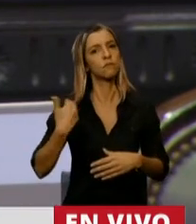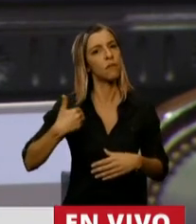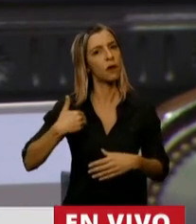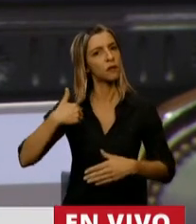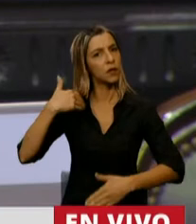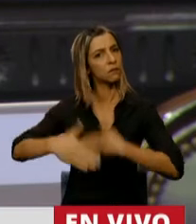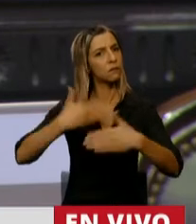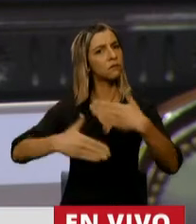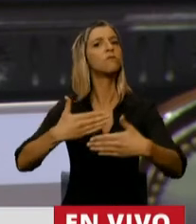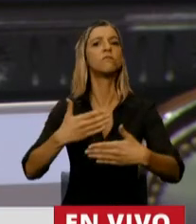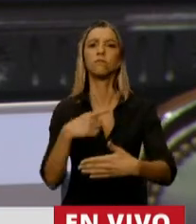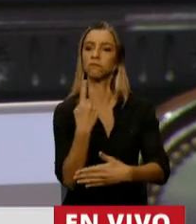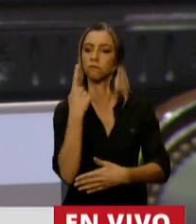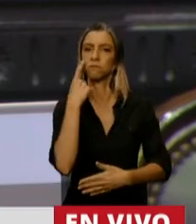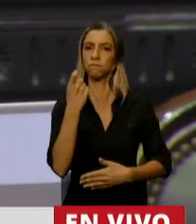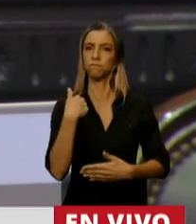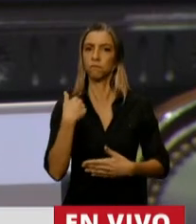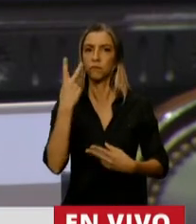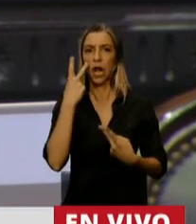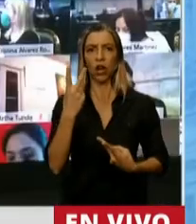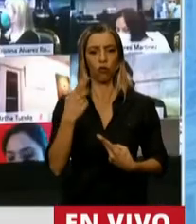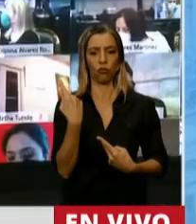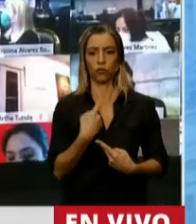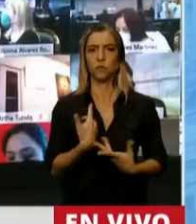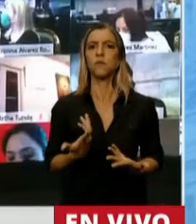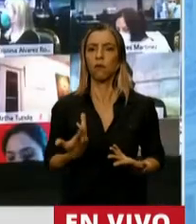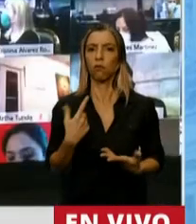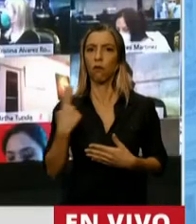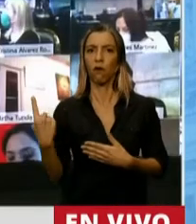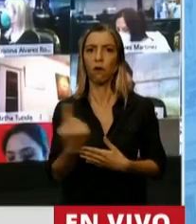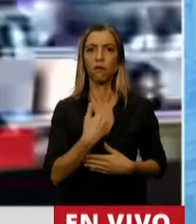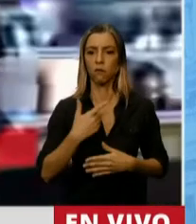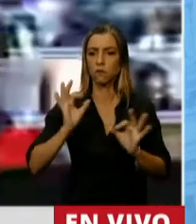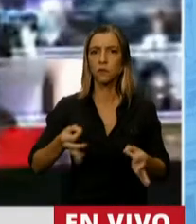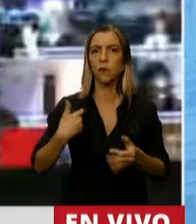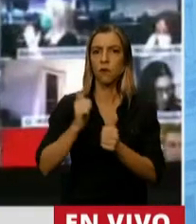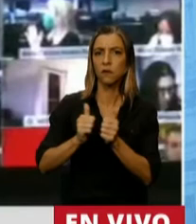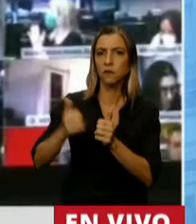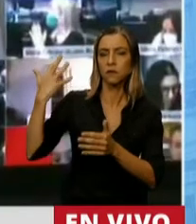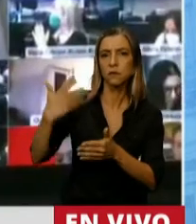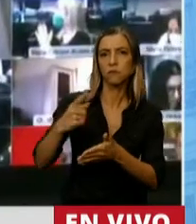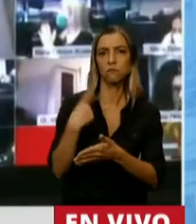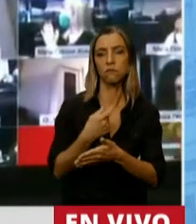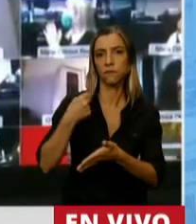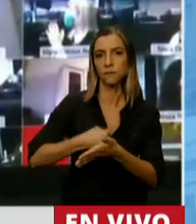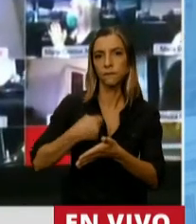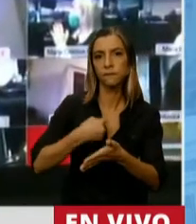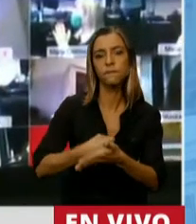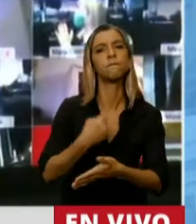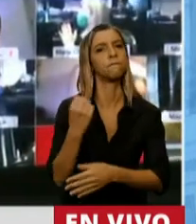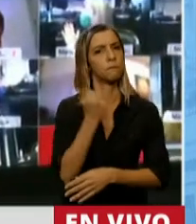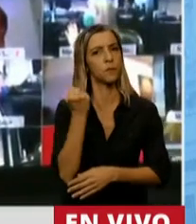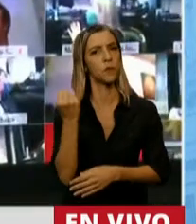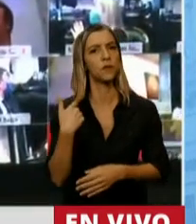cuáles son nuestras luchas históricas y poder integrar esas luchas históricas con el